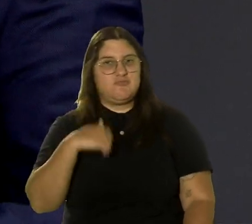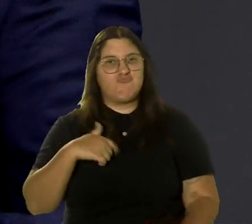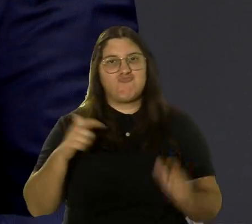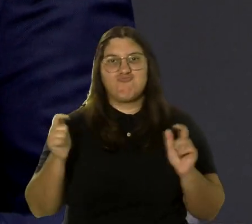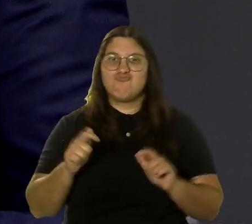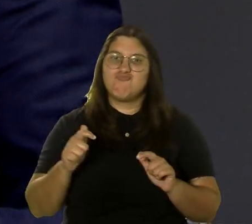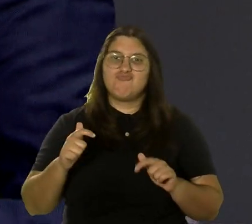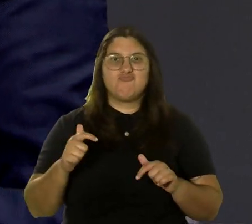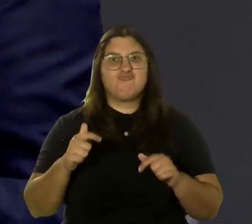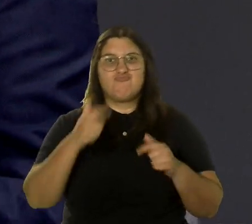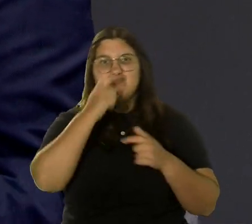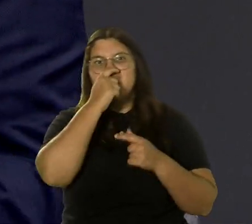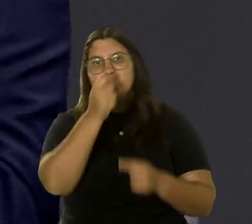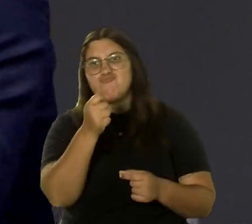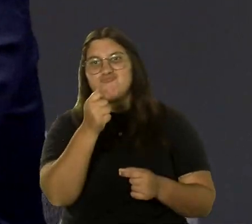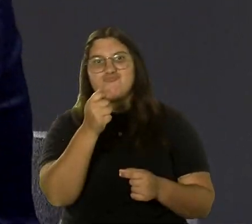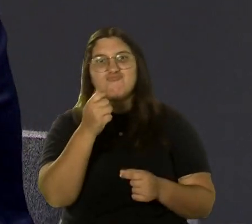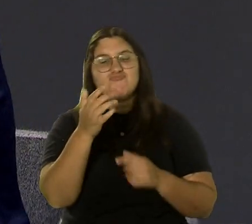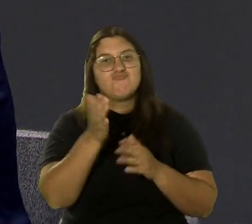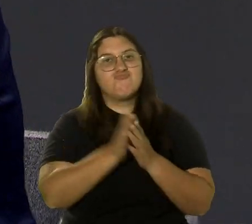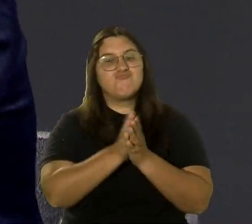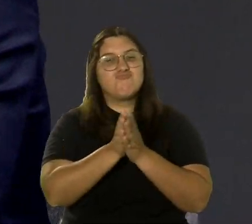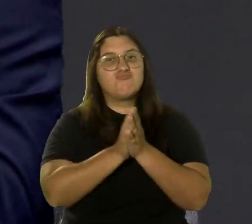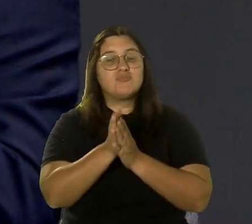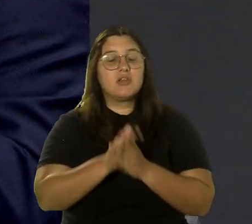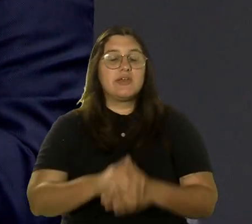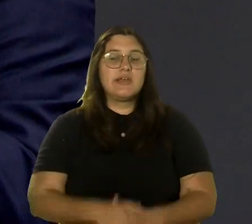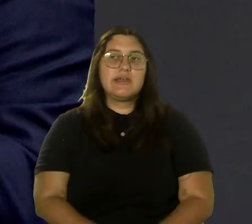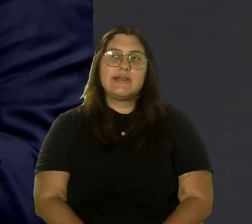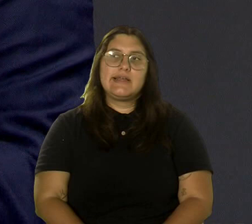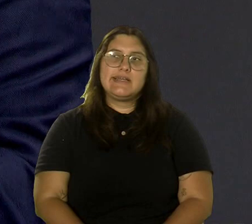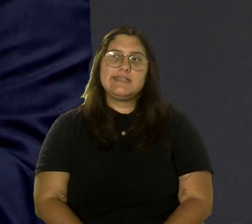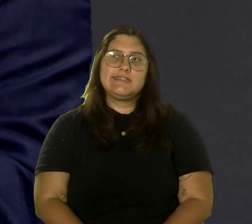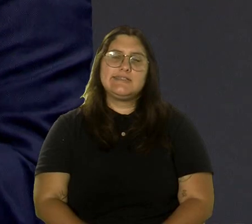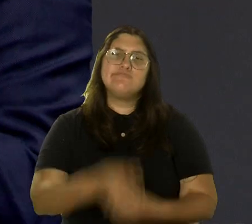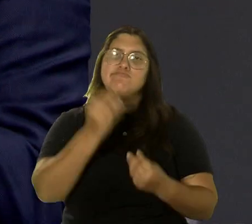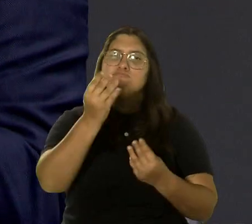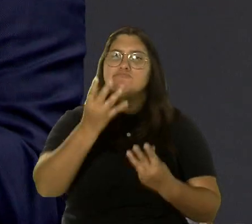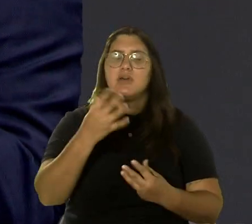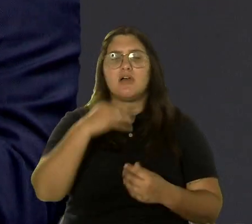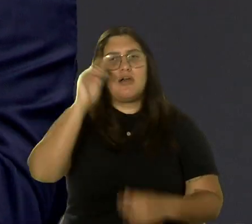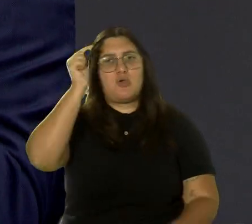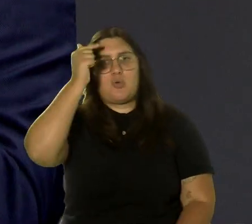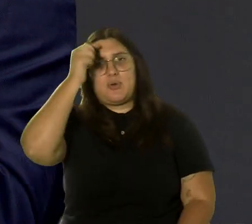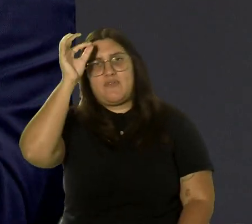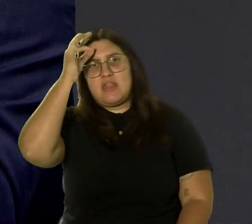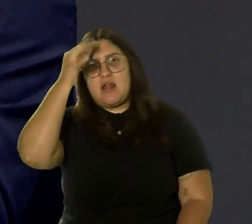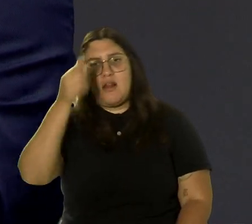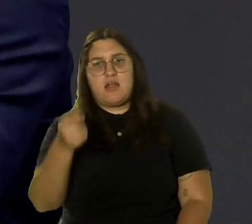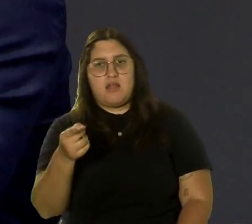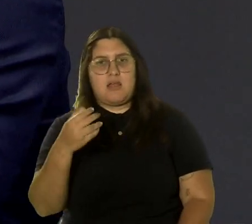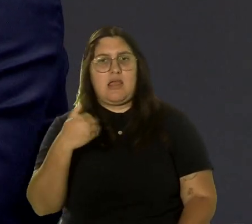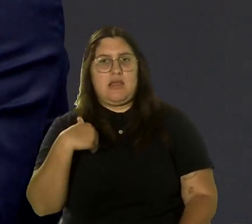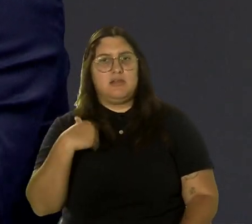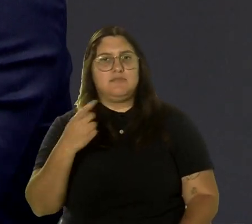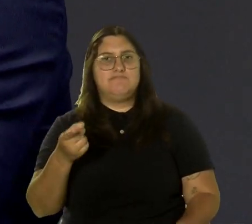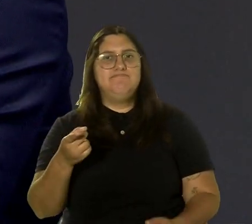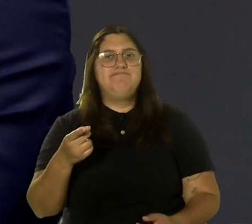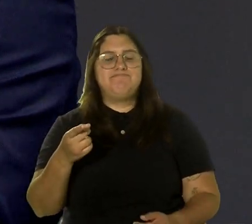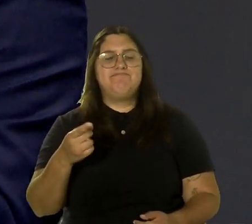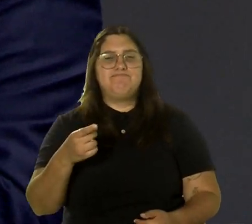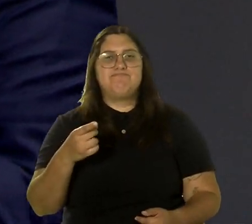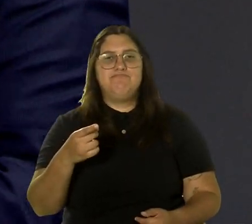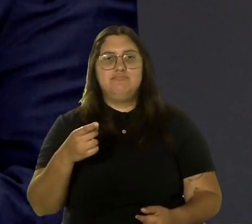interesante. Entiendo, y ustedes me corrigen, que el gobierno federal tiene que separar un por ciento de su presupuesto